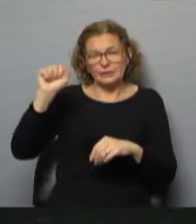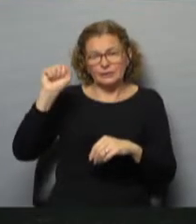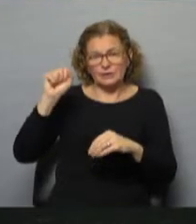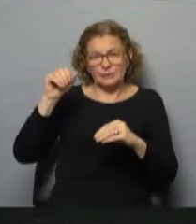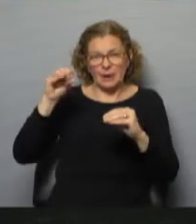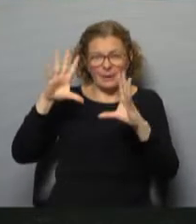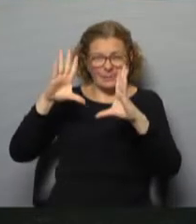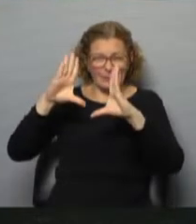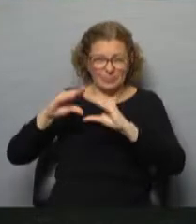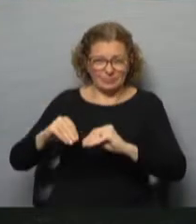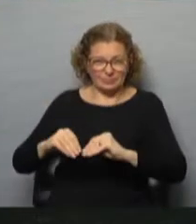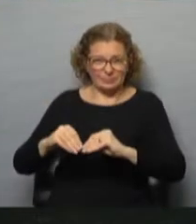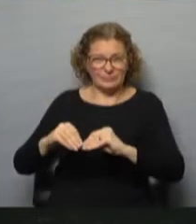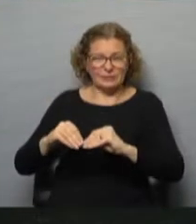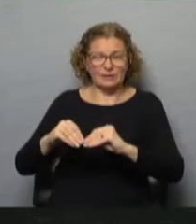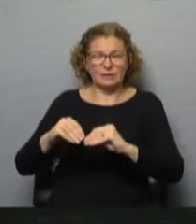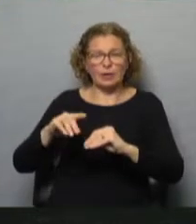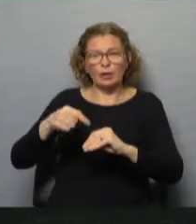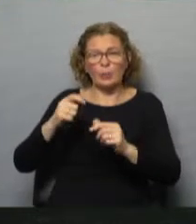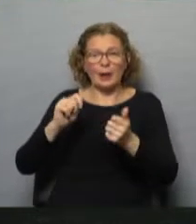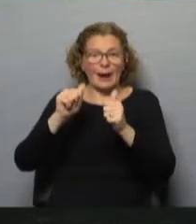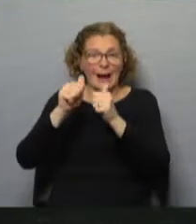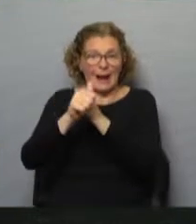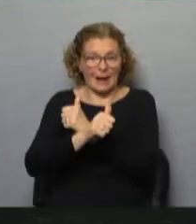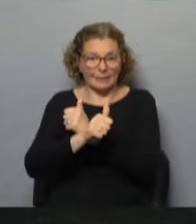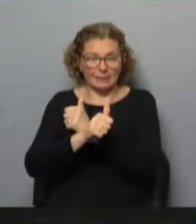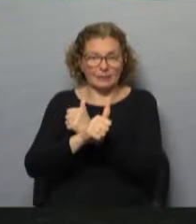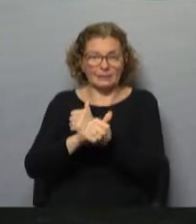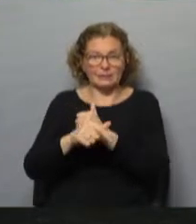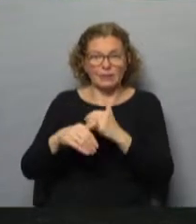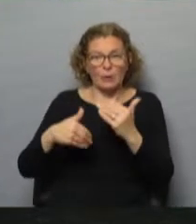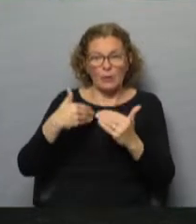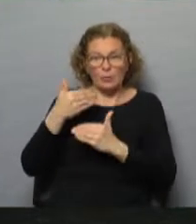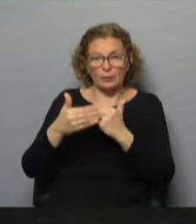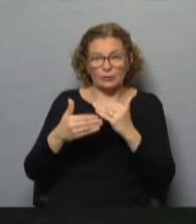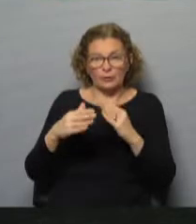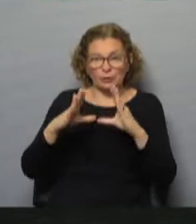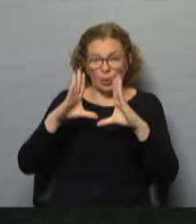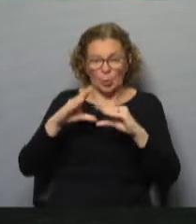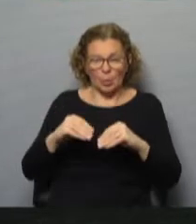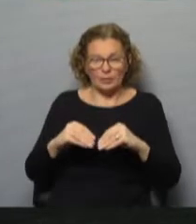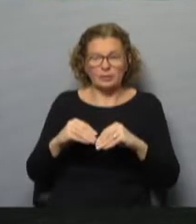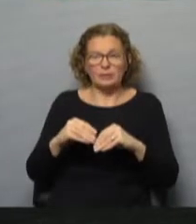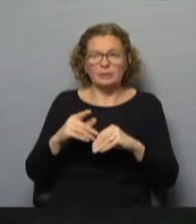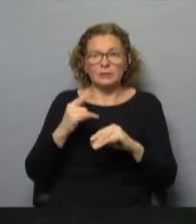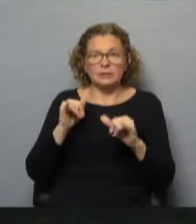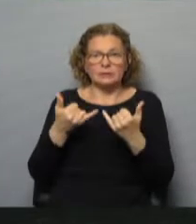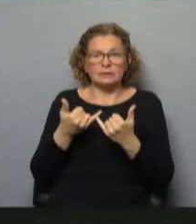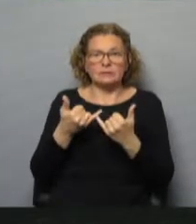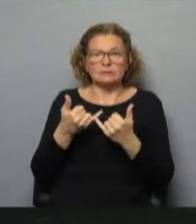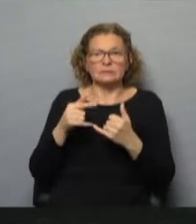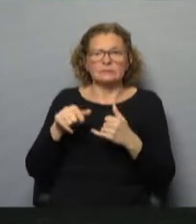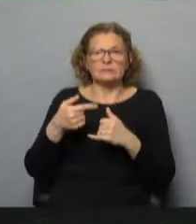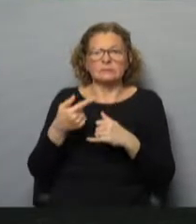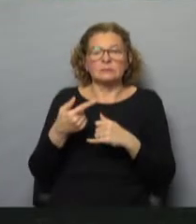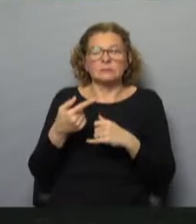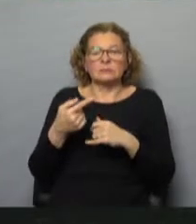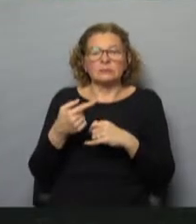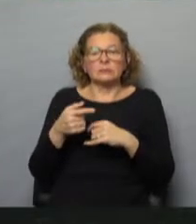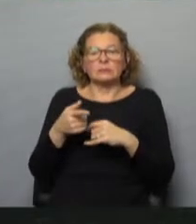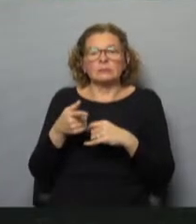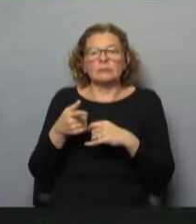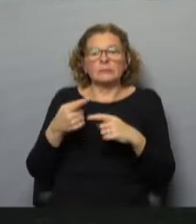chatarra, se convierte en chatarra y, bueno, allí también atraviesa un proceso de reciclaje de alguna manera, pero ya con otra utilidad.